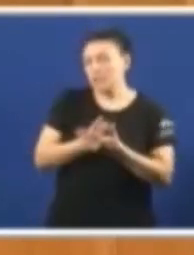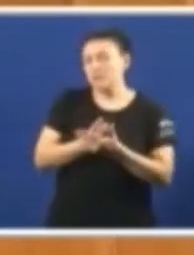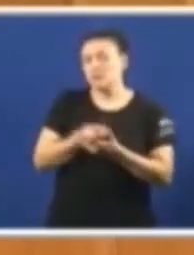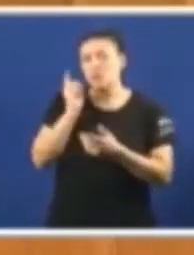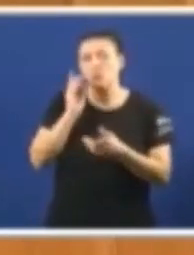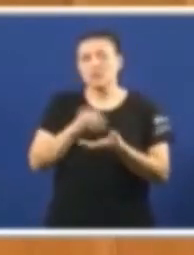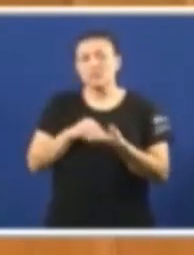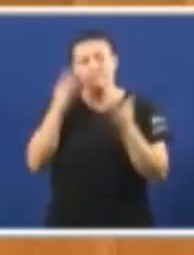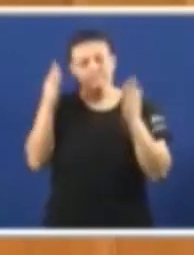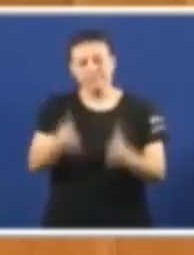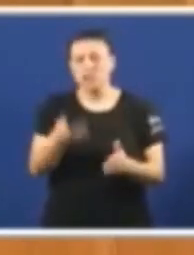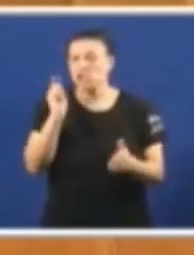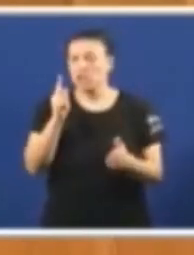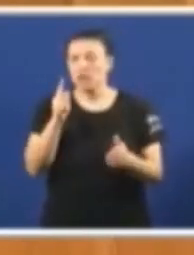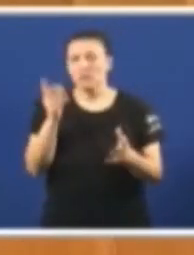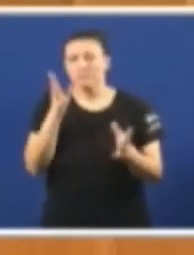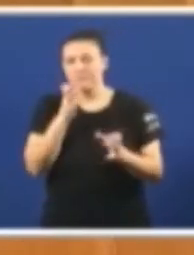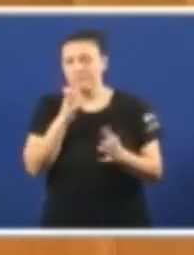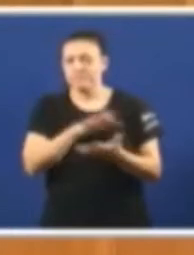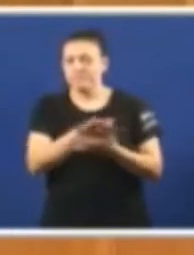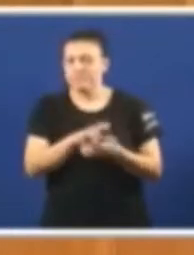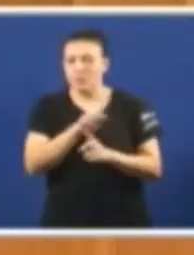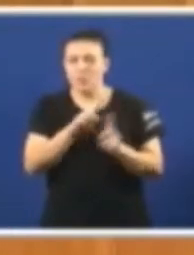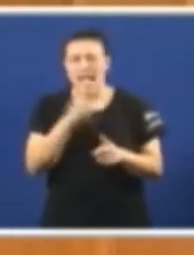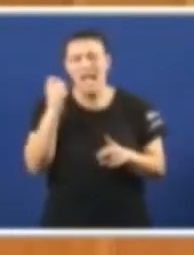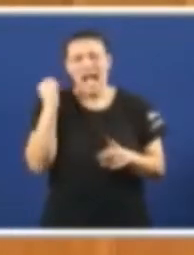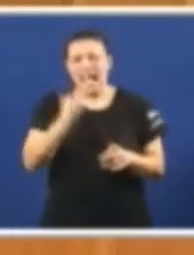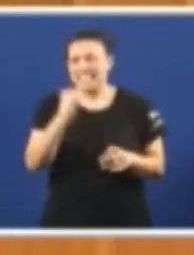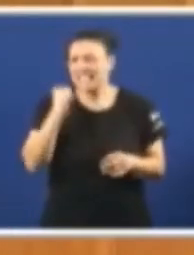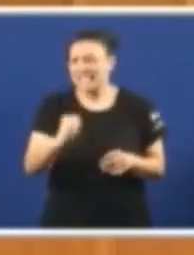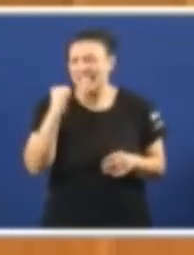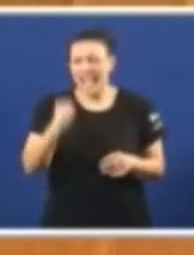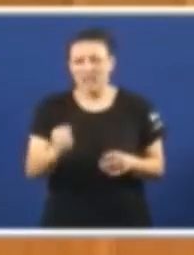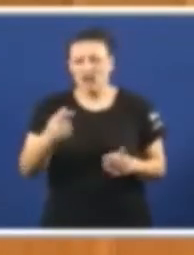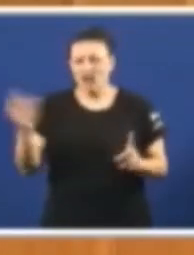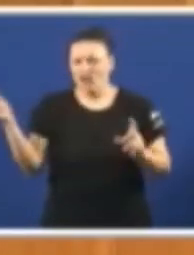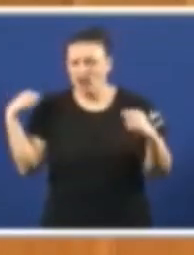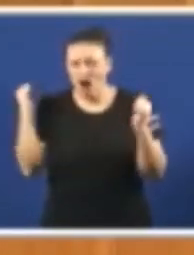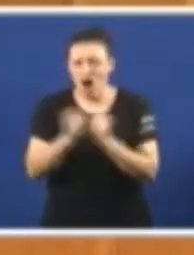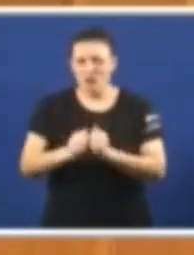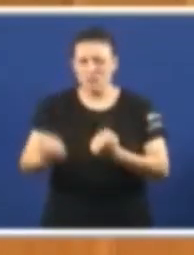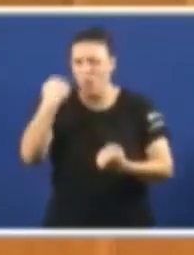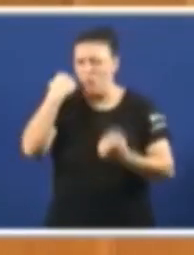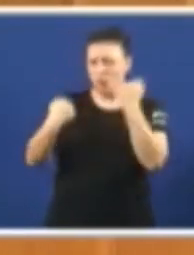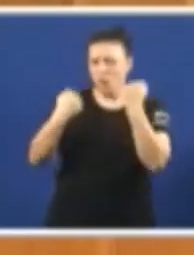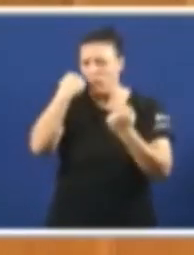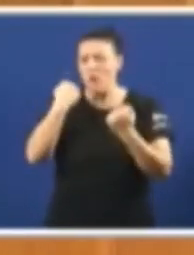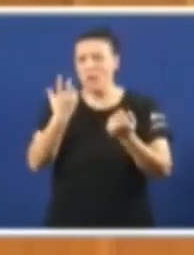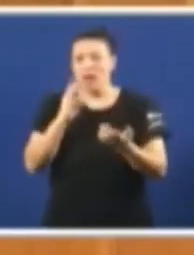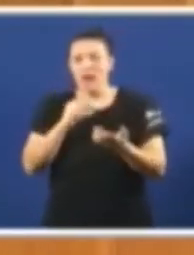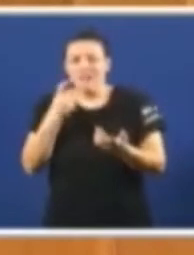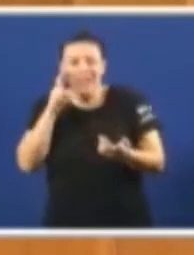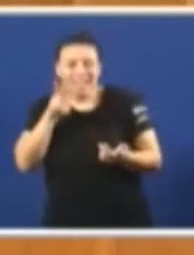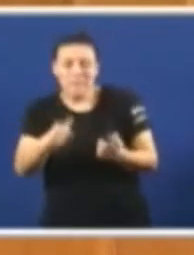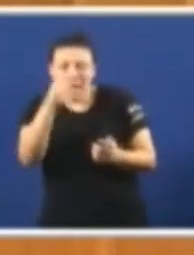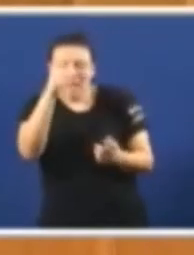únicamente no máis visible que é moi dramático, por suposto, os asesinatos están nos matando, os golpes pero todavía non somos capaces de visibilizar,